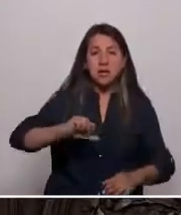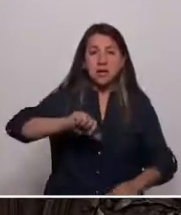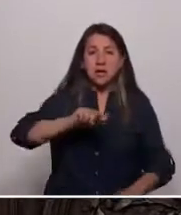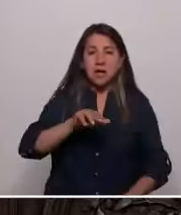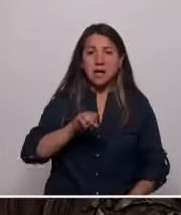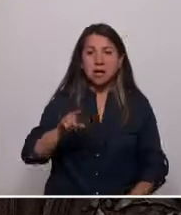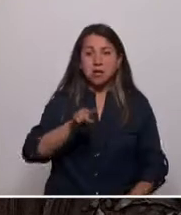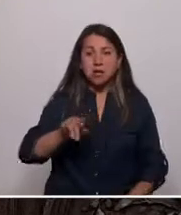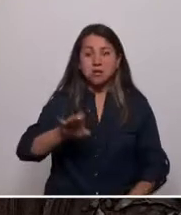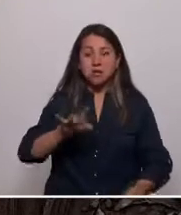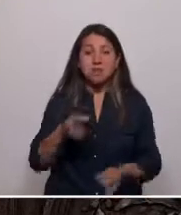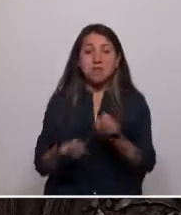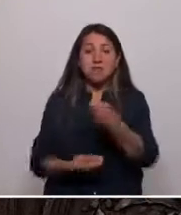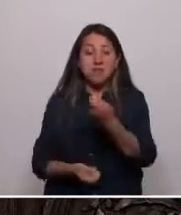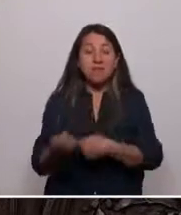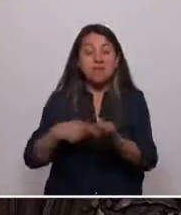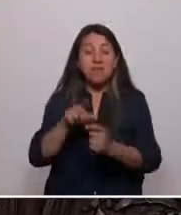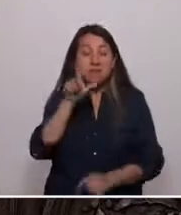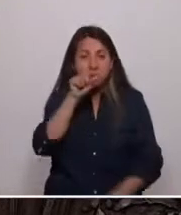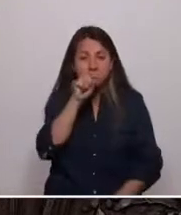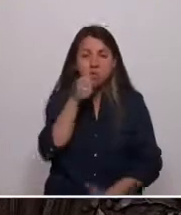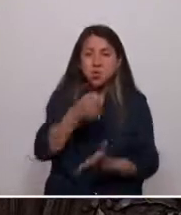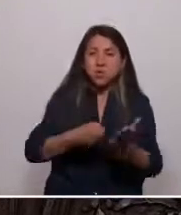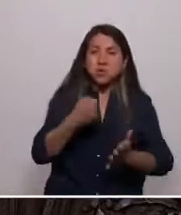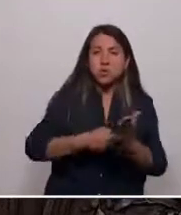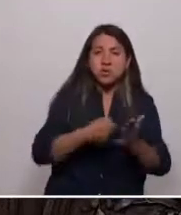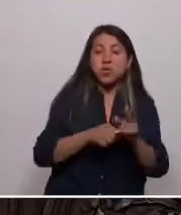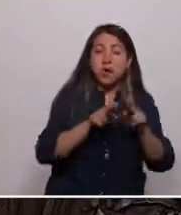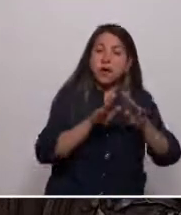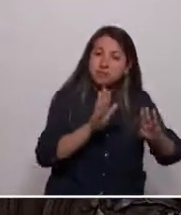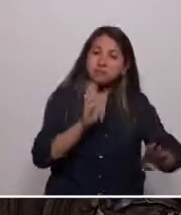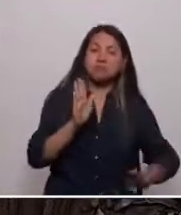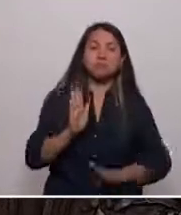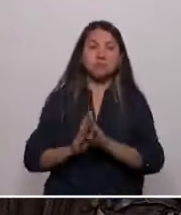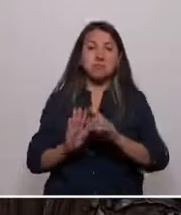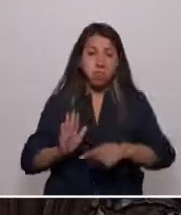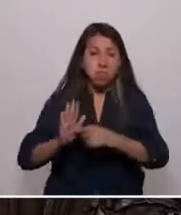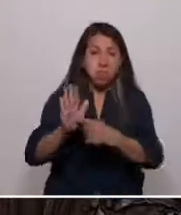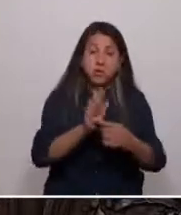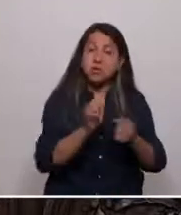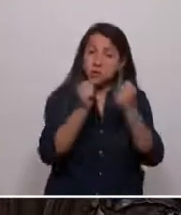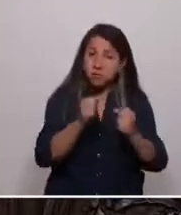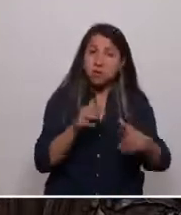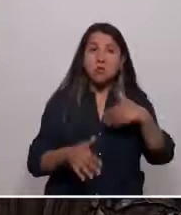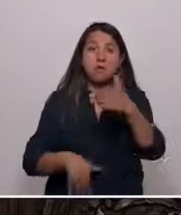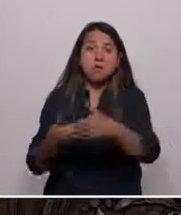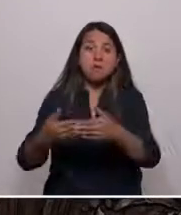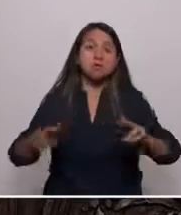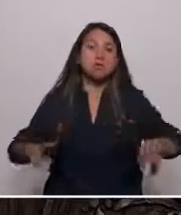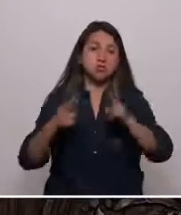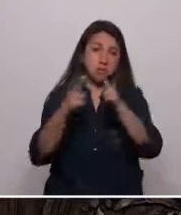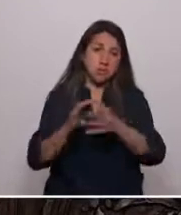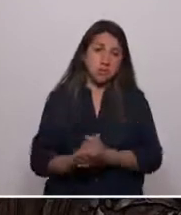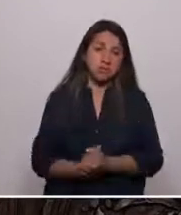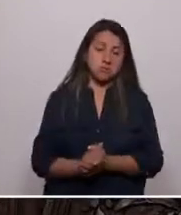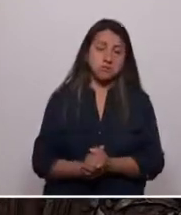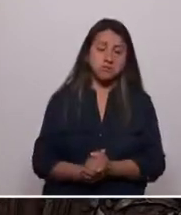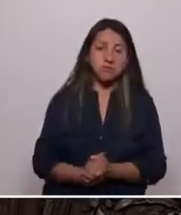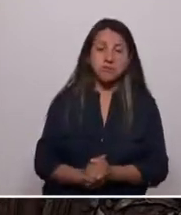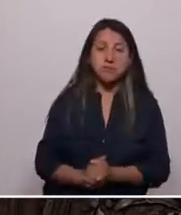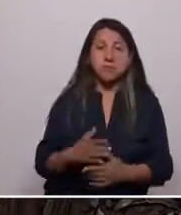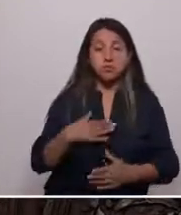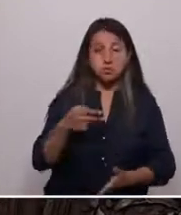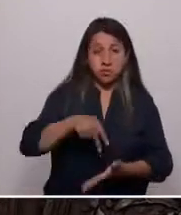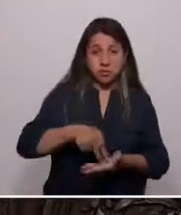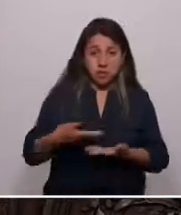zona postergada que lucha día a día por salir adelante y que ha dado muestras de que es posible avanzar y construir. Estoy